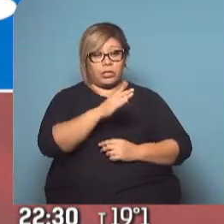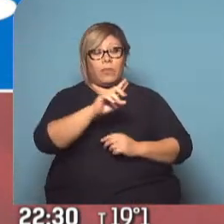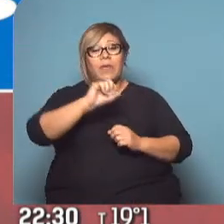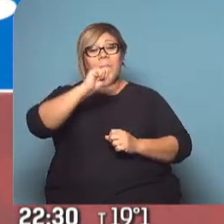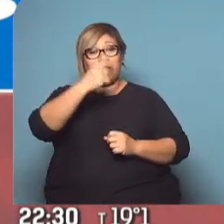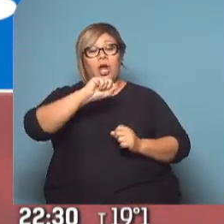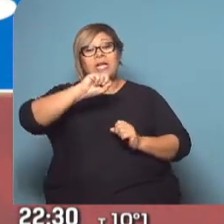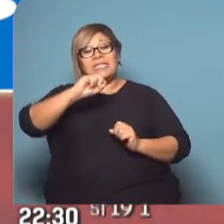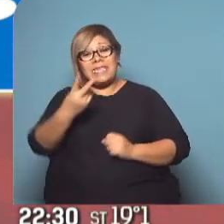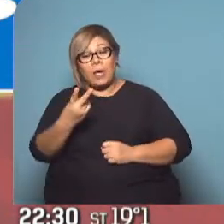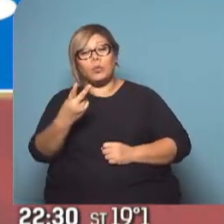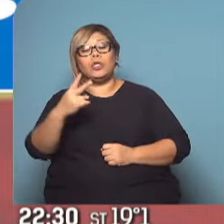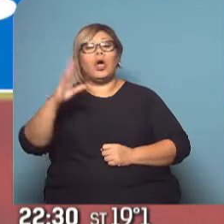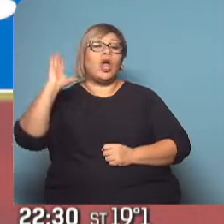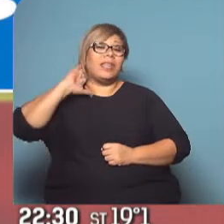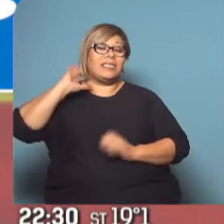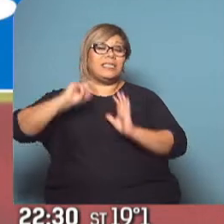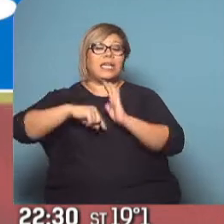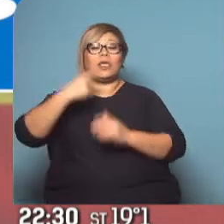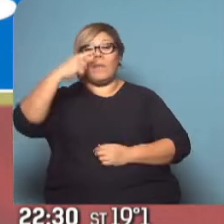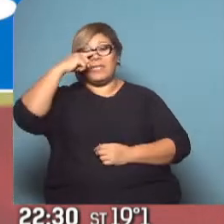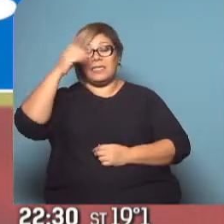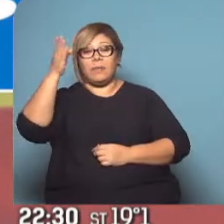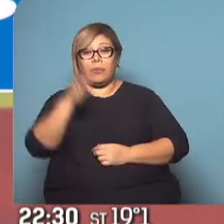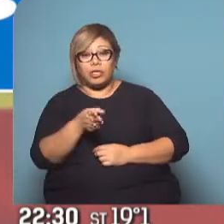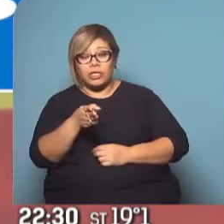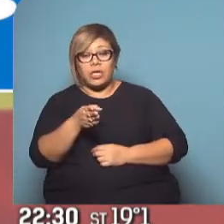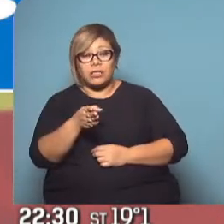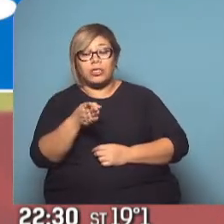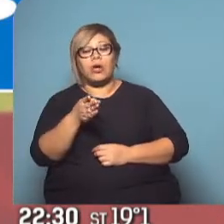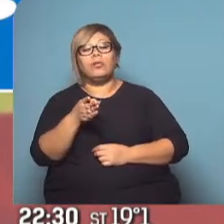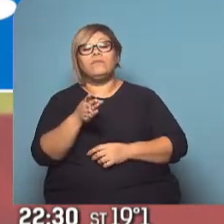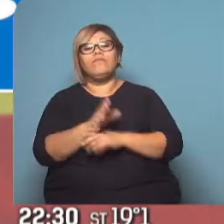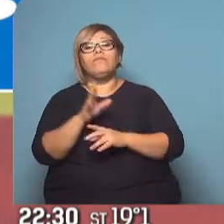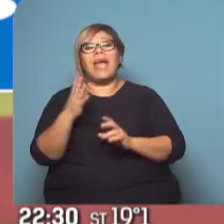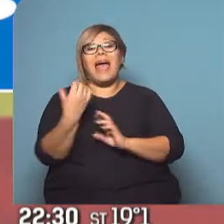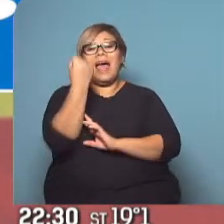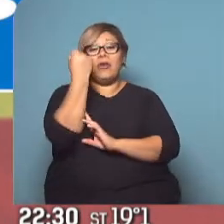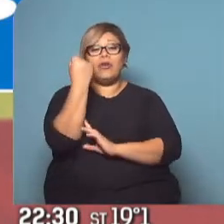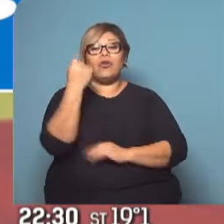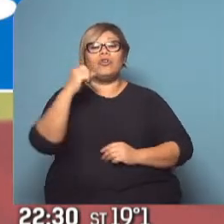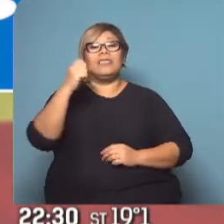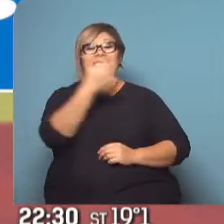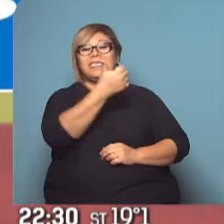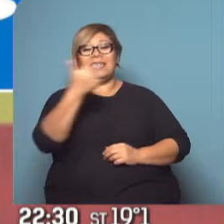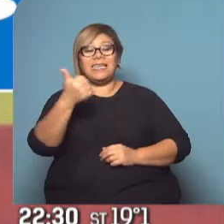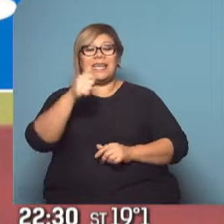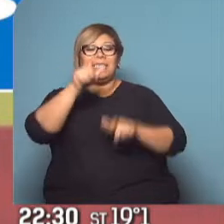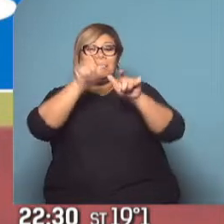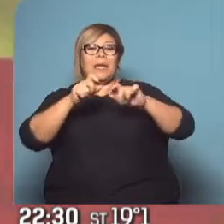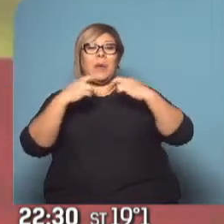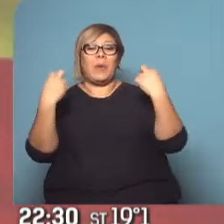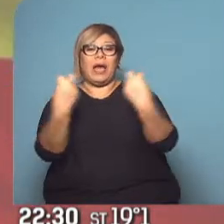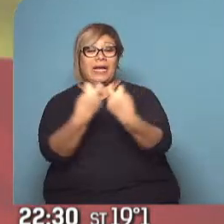que con el 16,7% de los sufragios, apenas logró 66 bancas, la peor performance en su